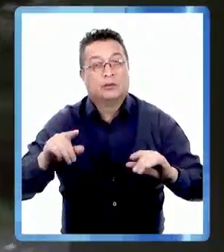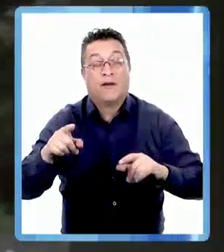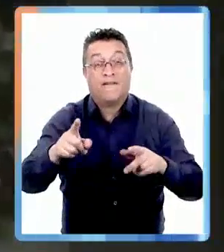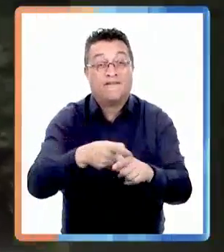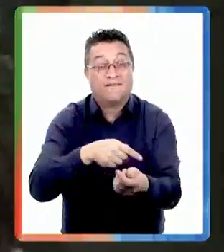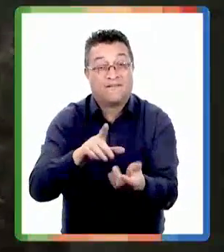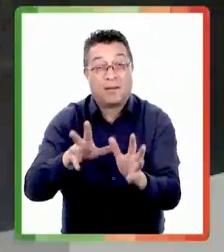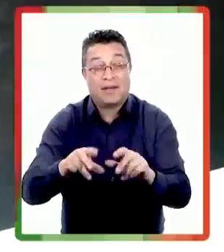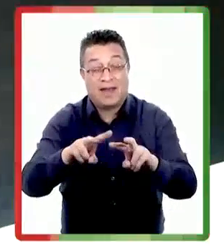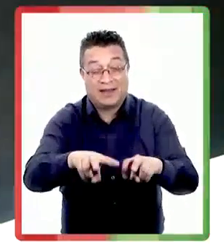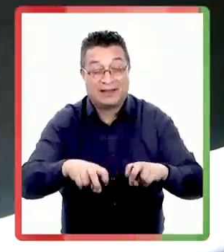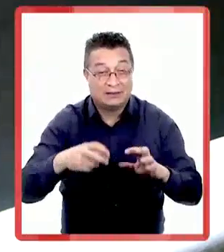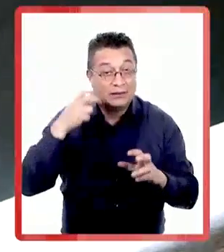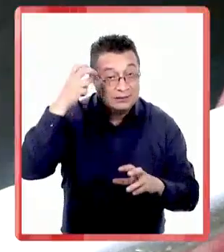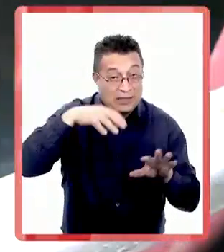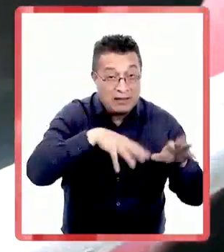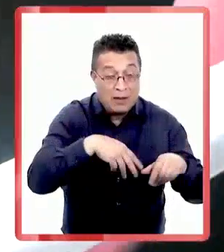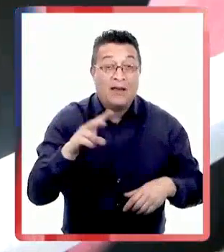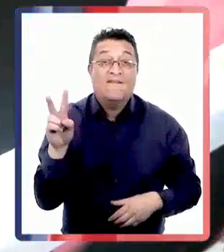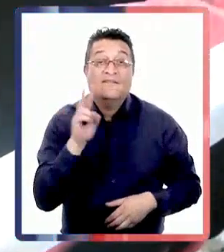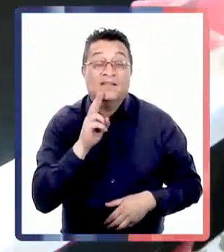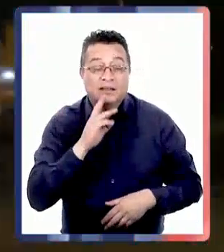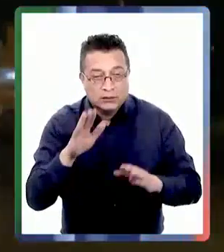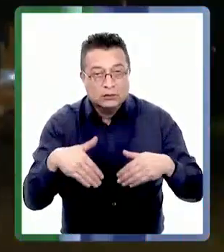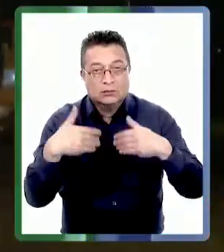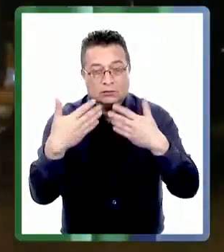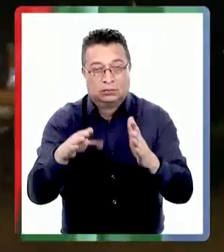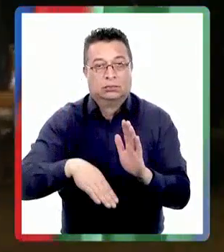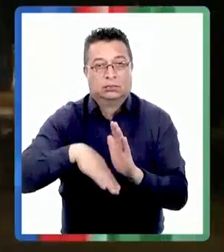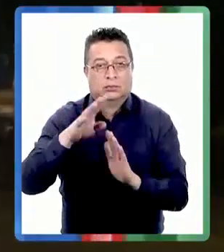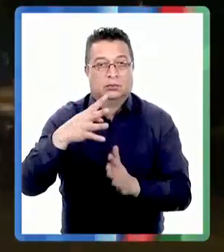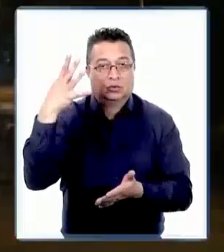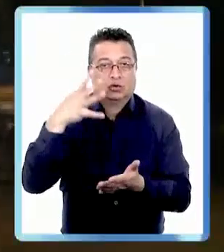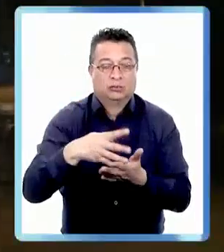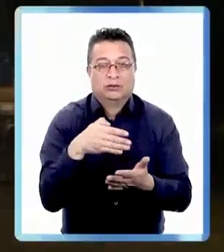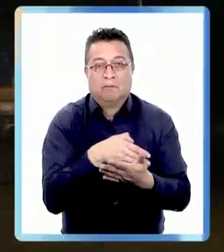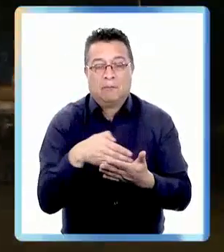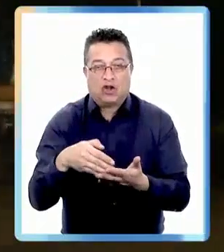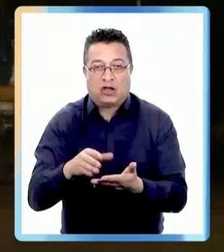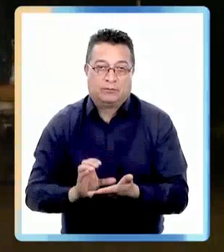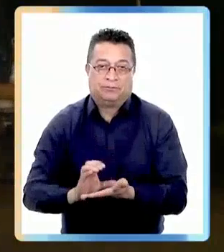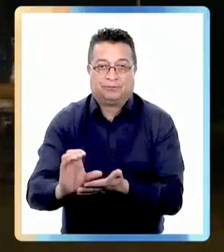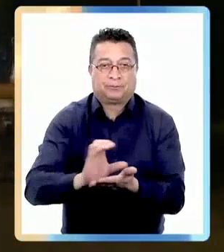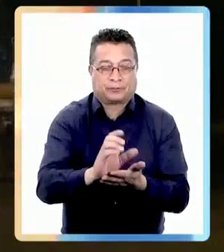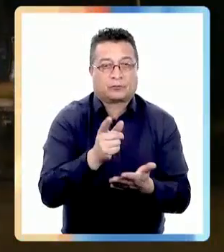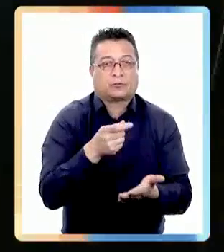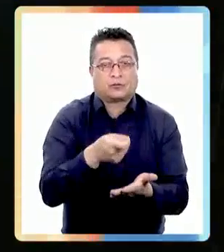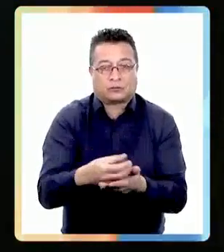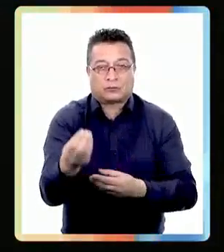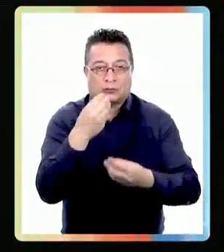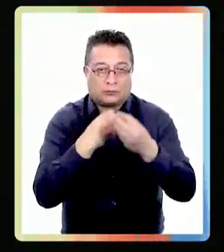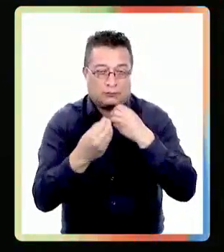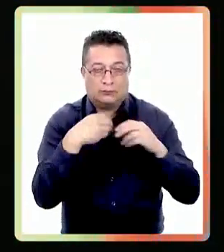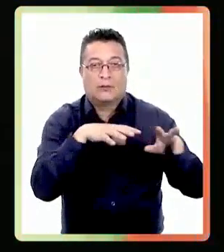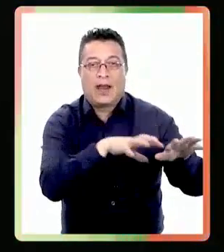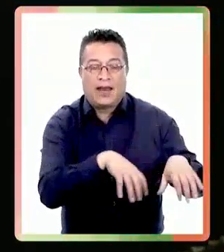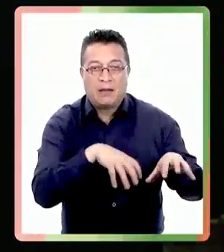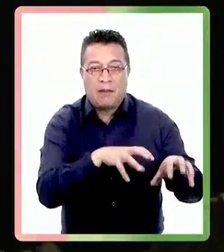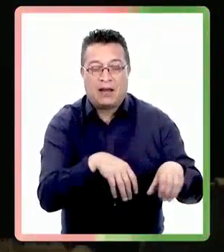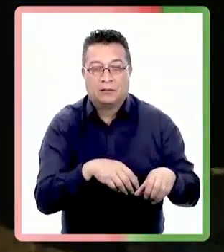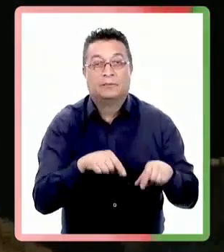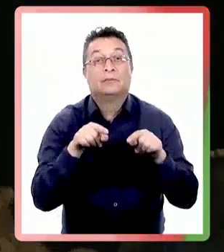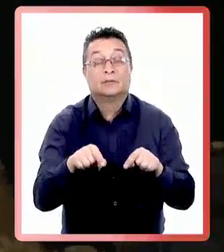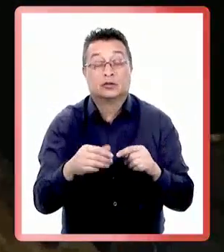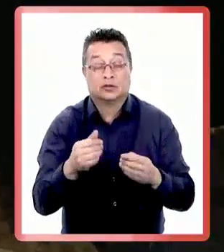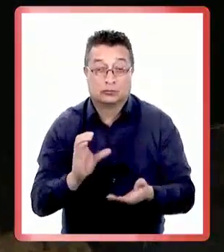Los montos dependerán del nivel de afectación de las viviendas. Para las familias agrícolas y ganaderas desde este viernes se entregarán más